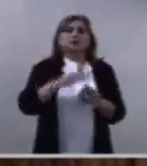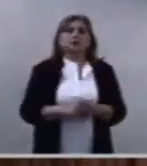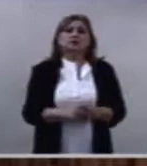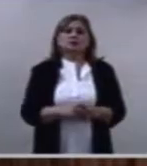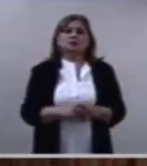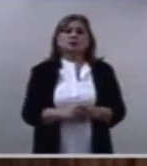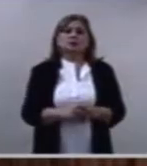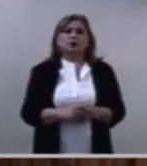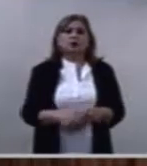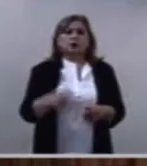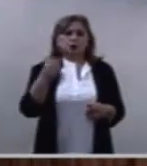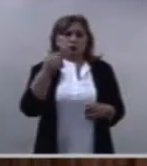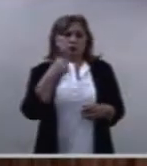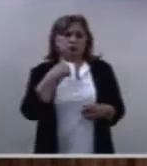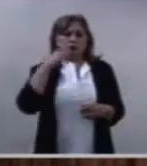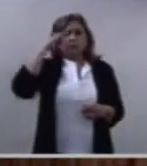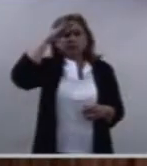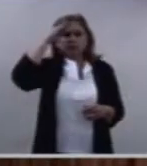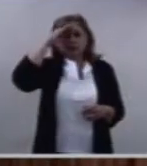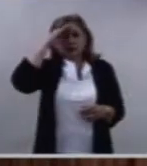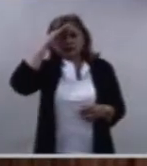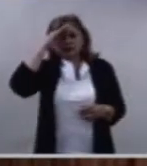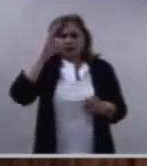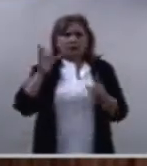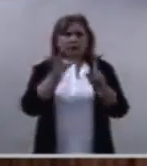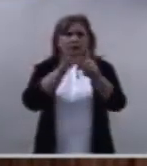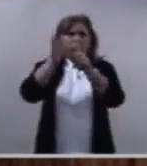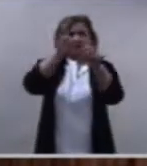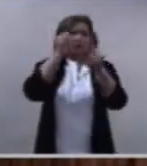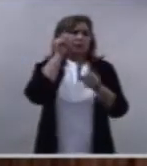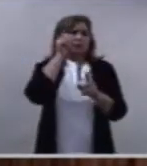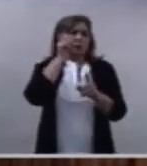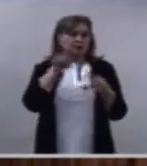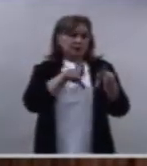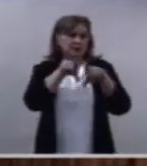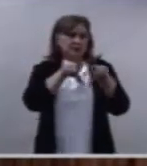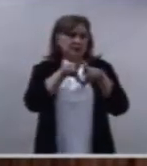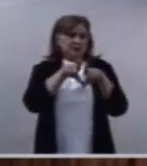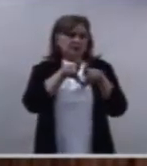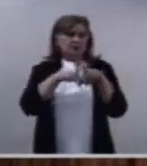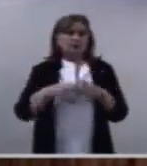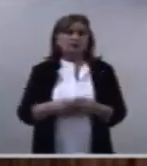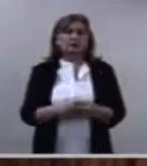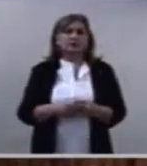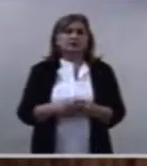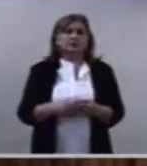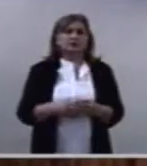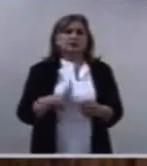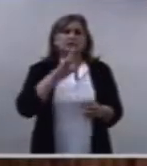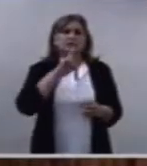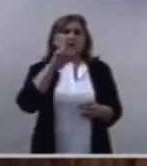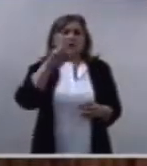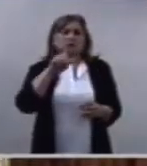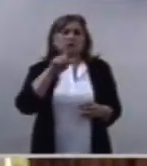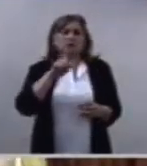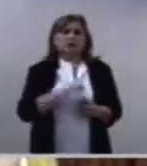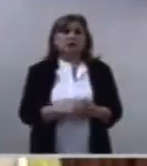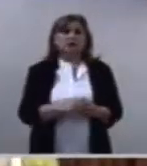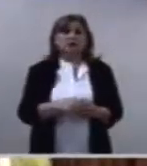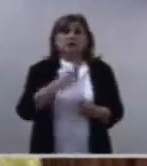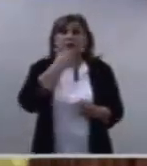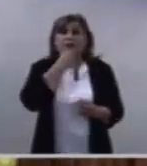¿Acaso soy yo guardián de mi hermano? Esa respuesta de Caín,